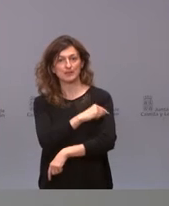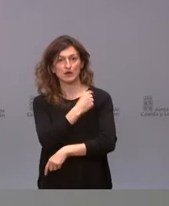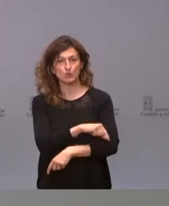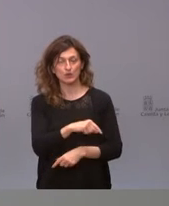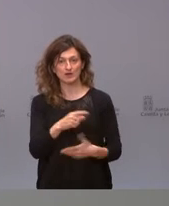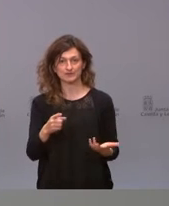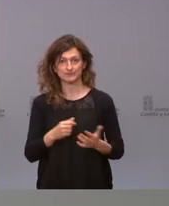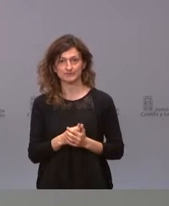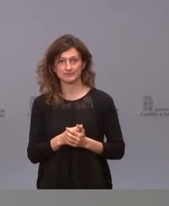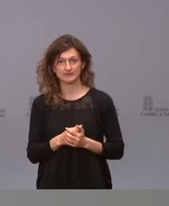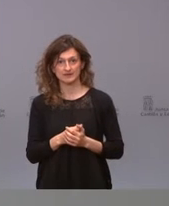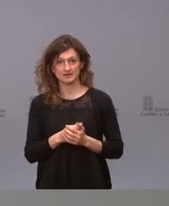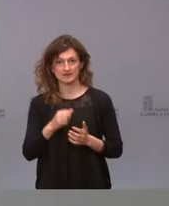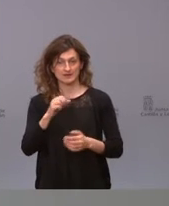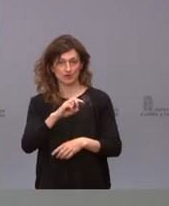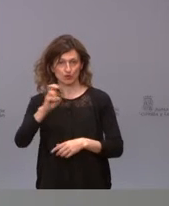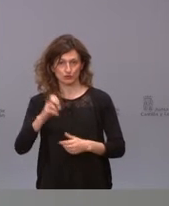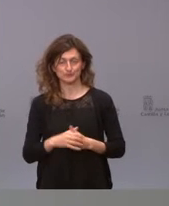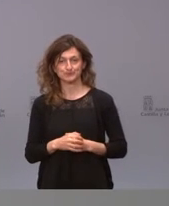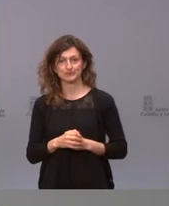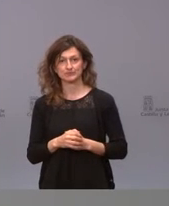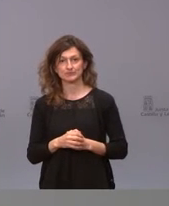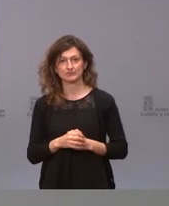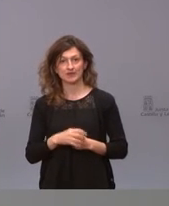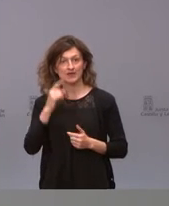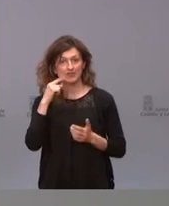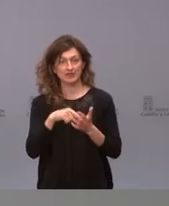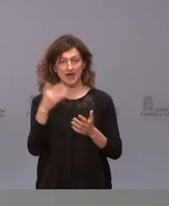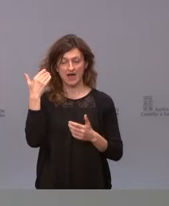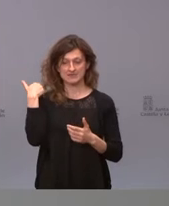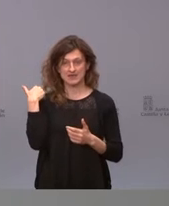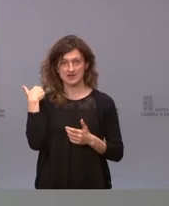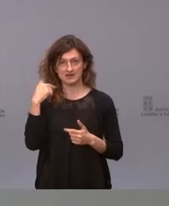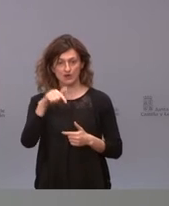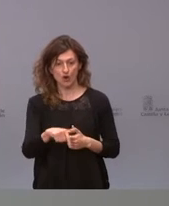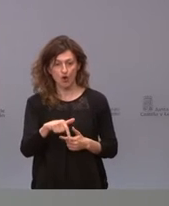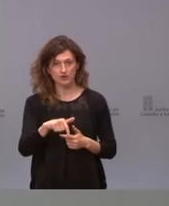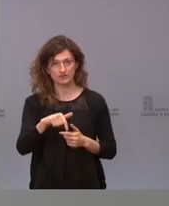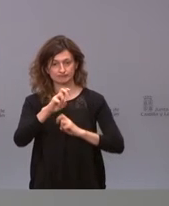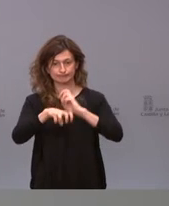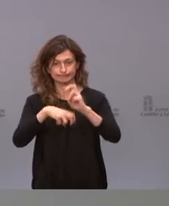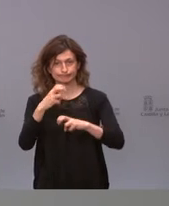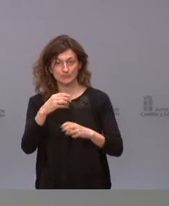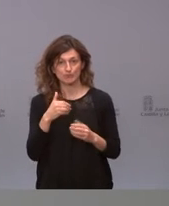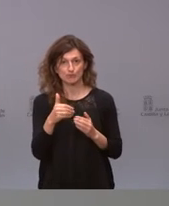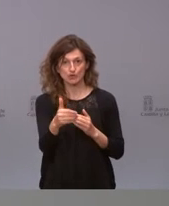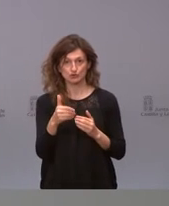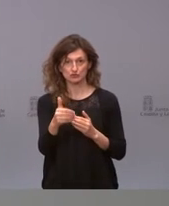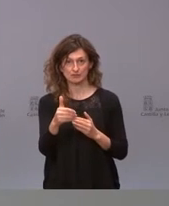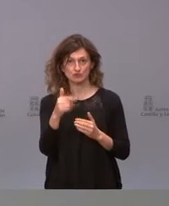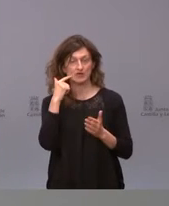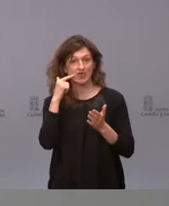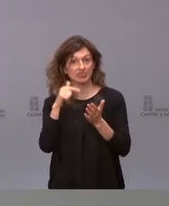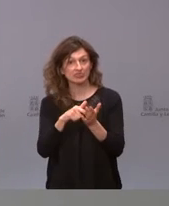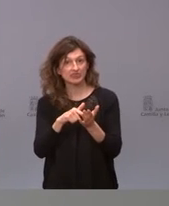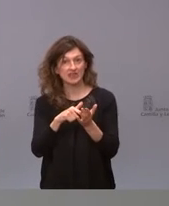ARN mensajero. Las reprogramaciones del día de ayer y del día de hoy se van a realizar para los próximos días